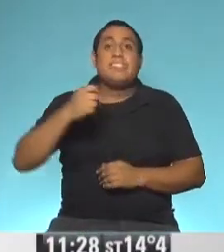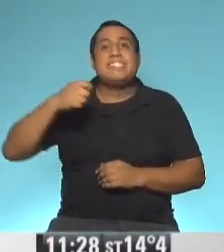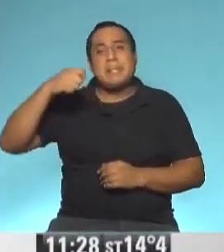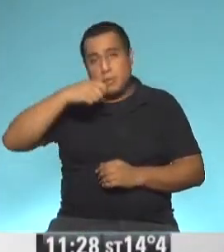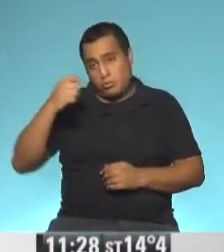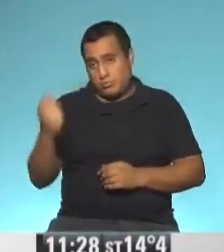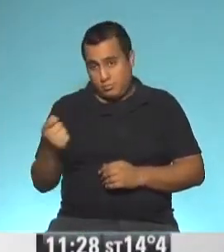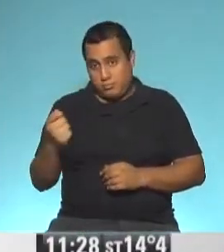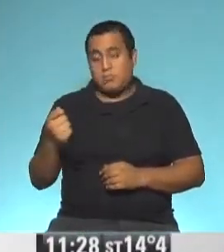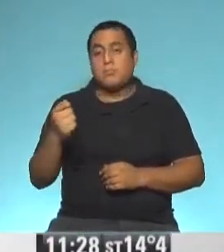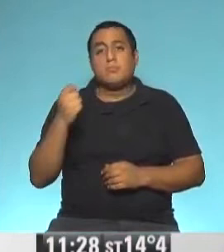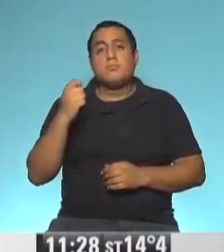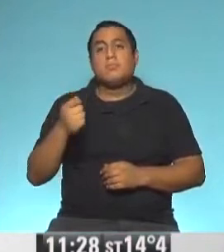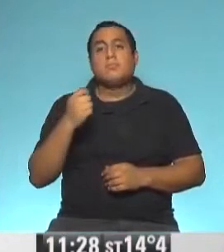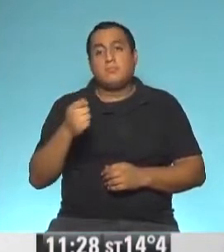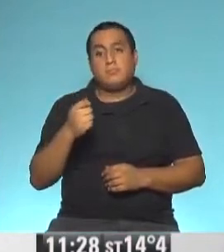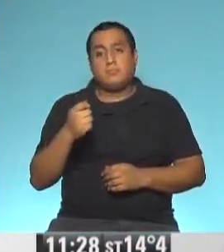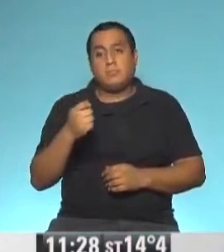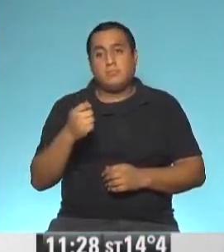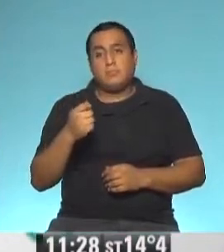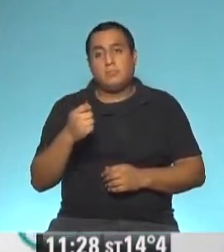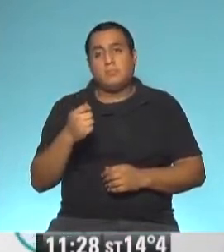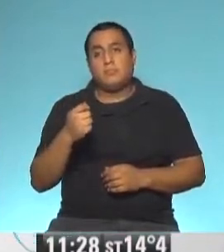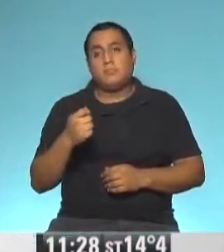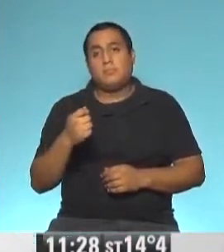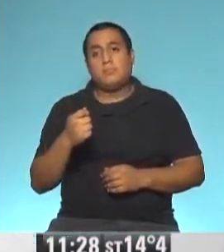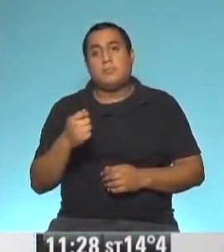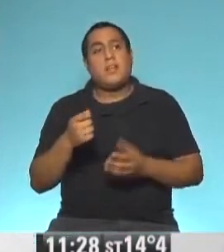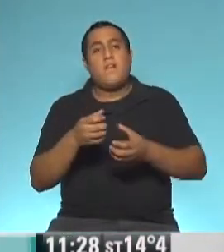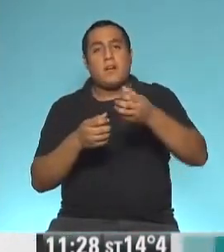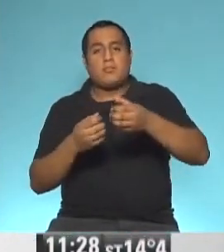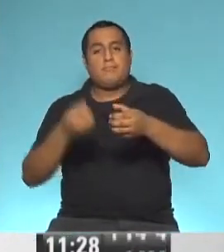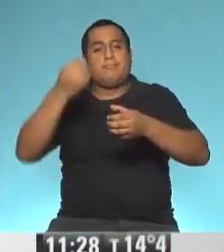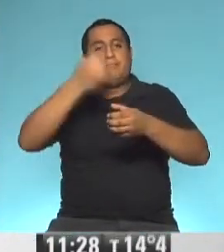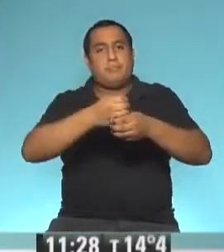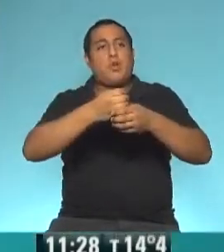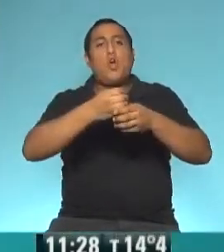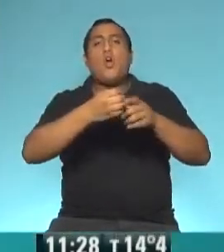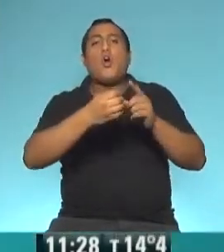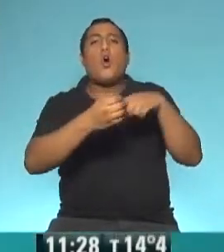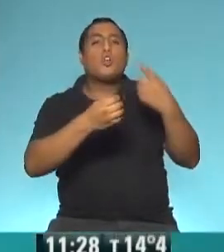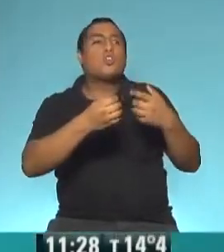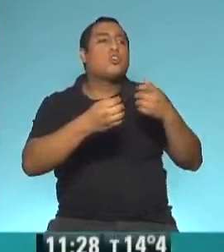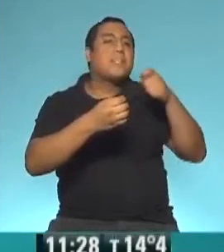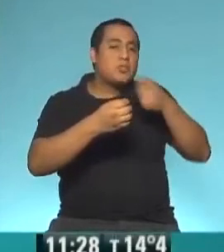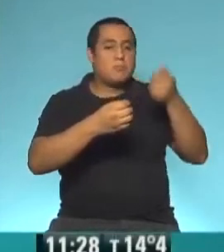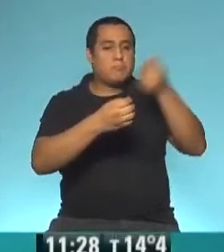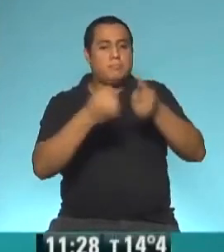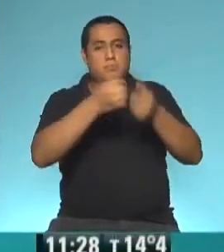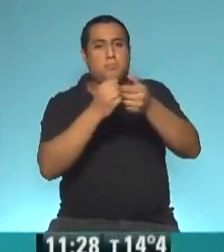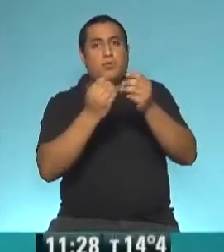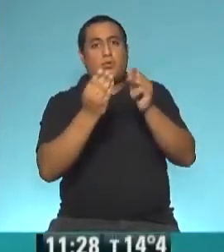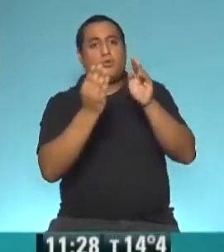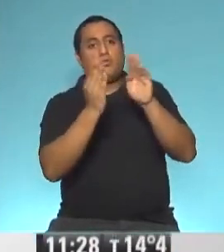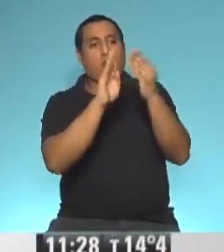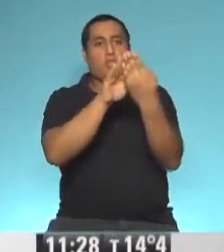dientes. El cepillo de dientes no puede, no podemos colocarlo en un vasito y que se choquen con los otros cepillos de dientes de la familia. Muy bueno eso,